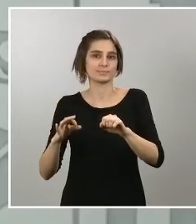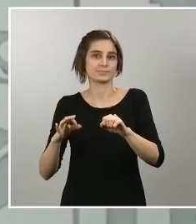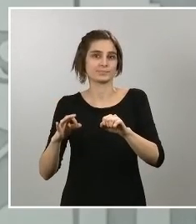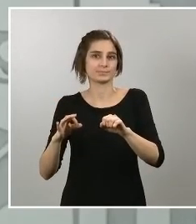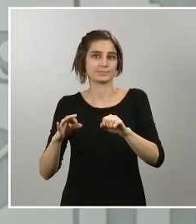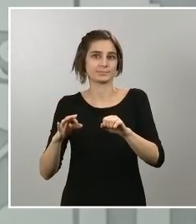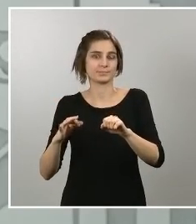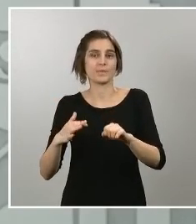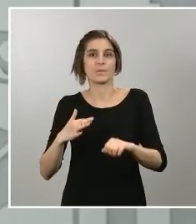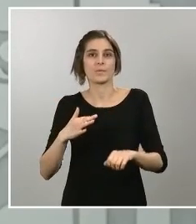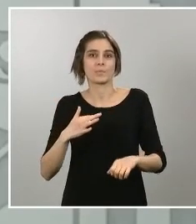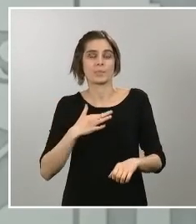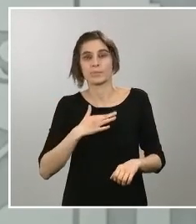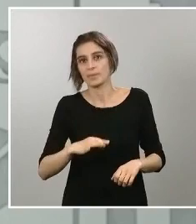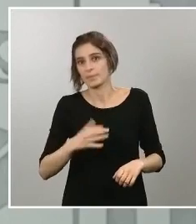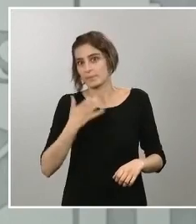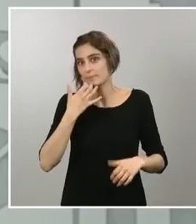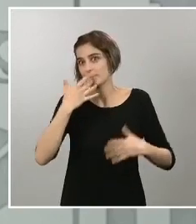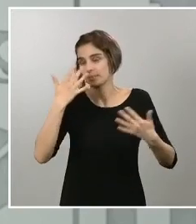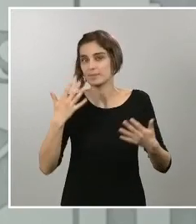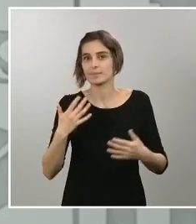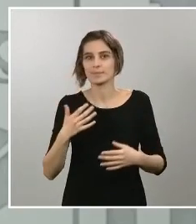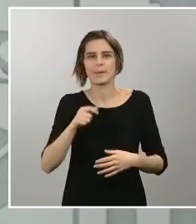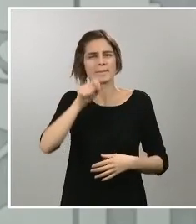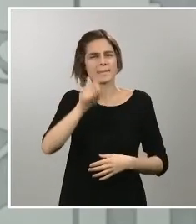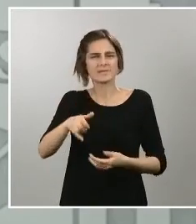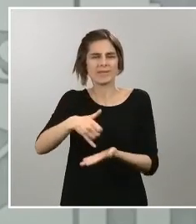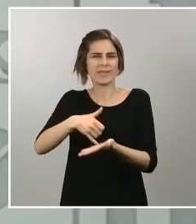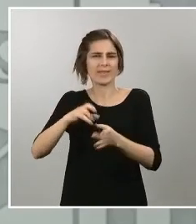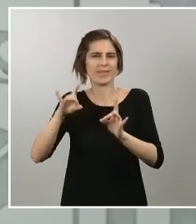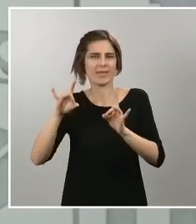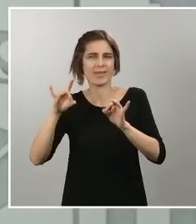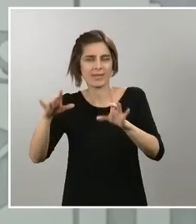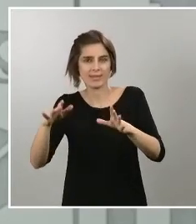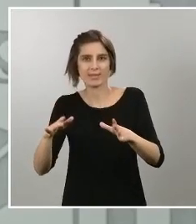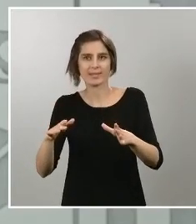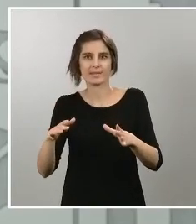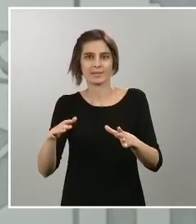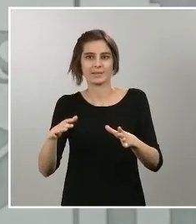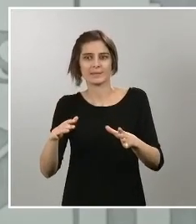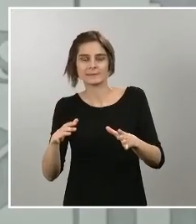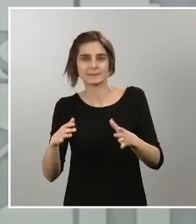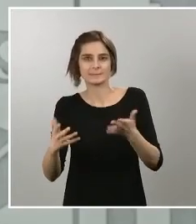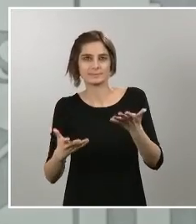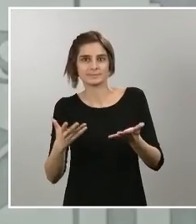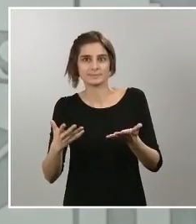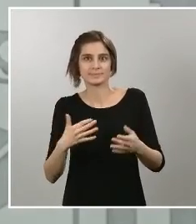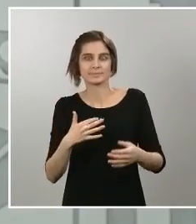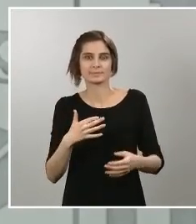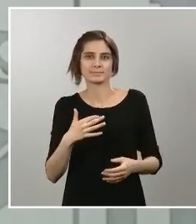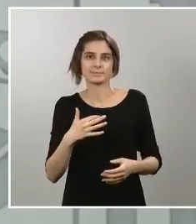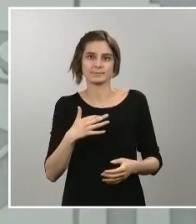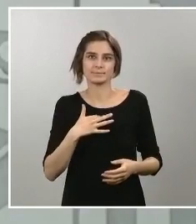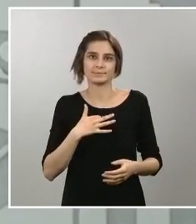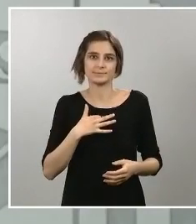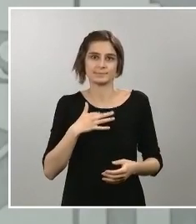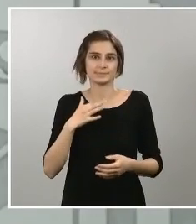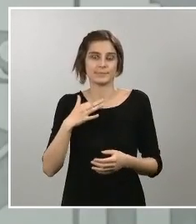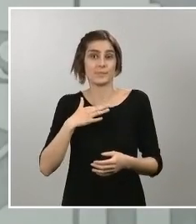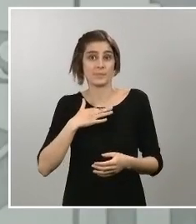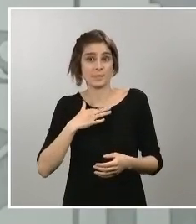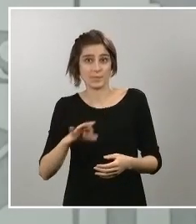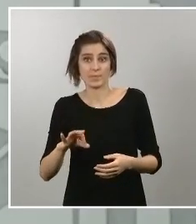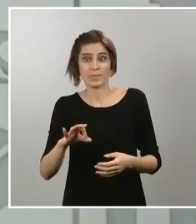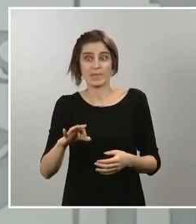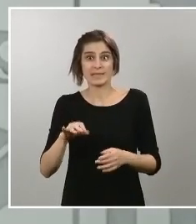aquellas cuestiones de las personas más vulnerables que en este momento pueden ponerla en una posición aún más complicada.